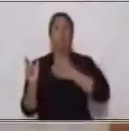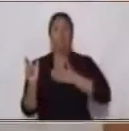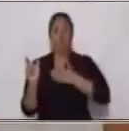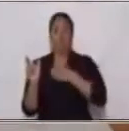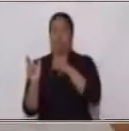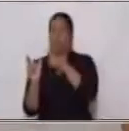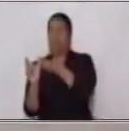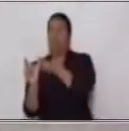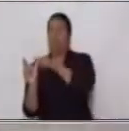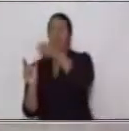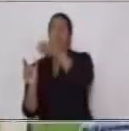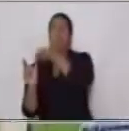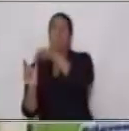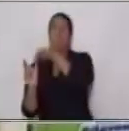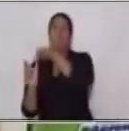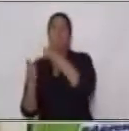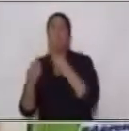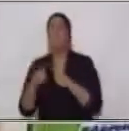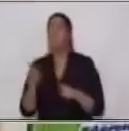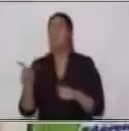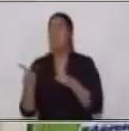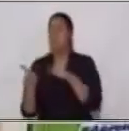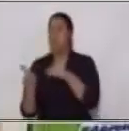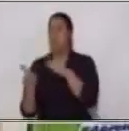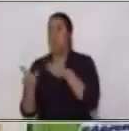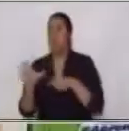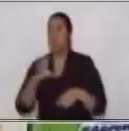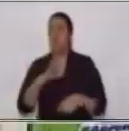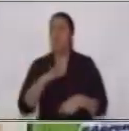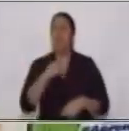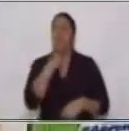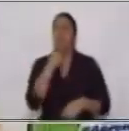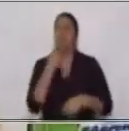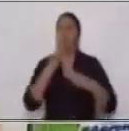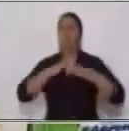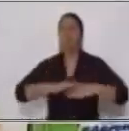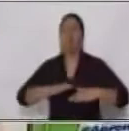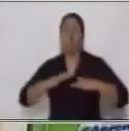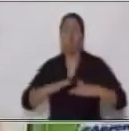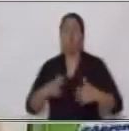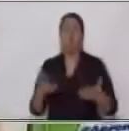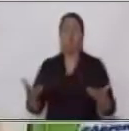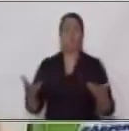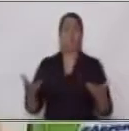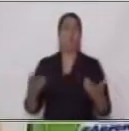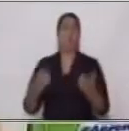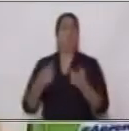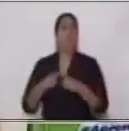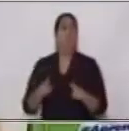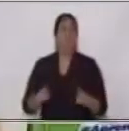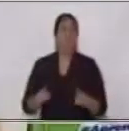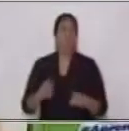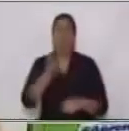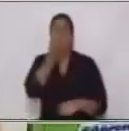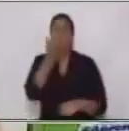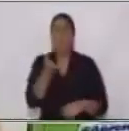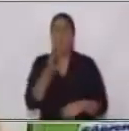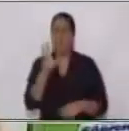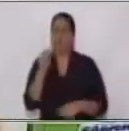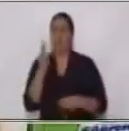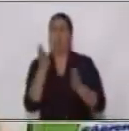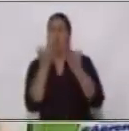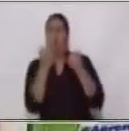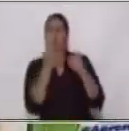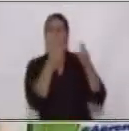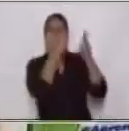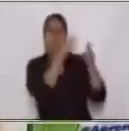voz pasiva del verbo porque la manzana no come a un humano ¿verdad? Entonces quien realiza la